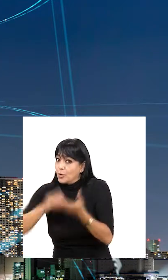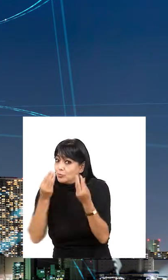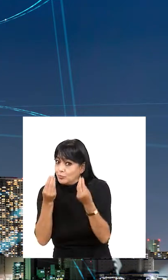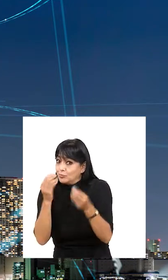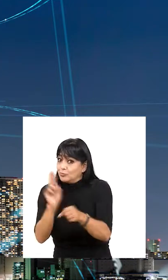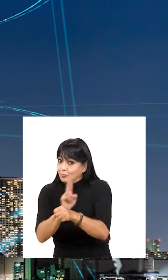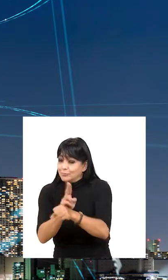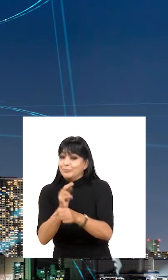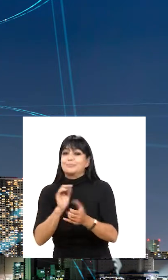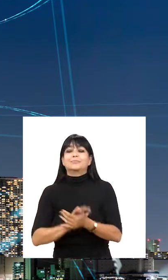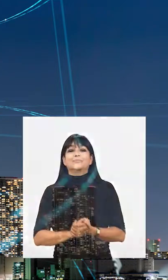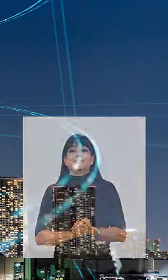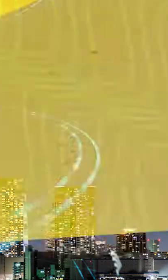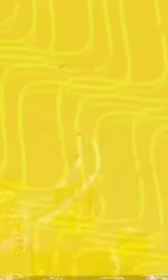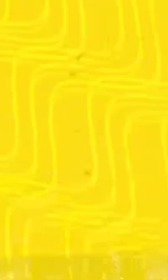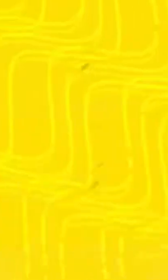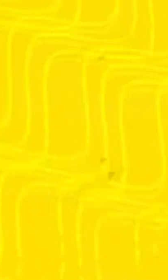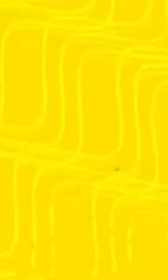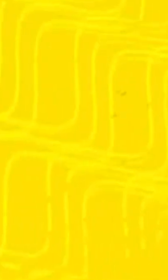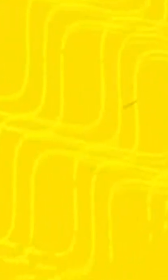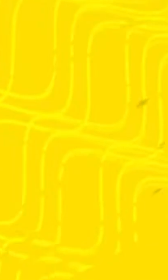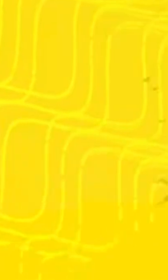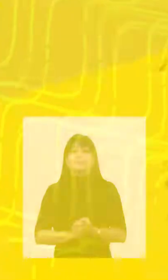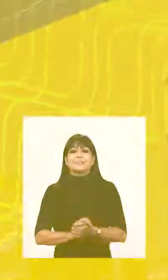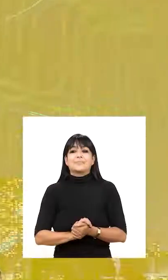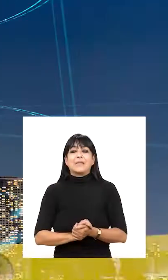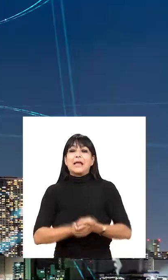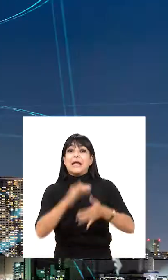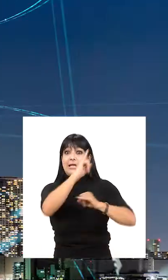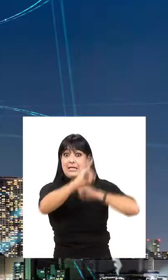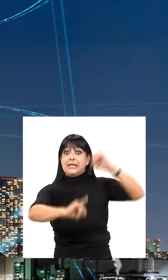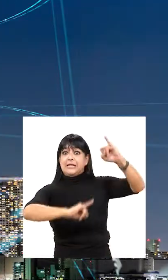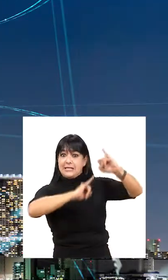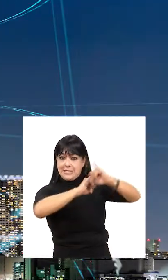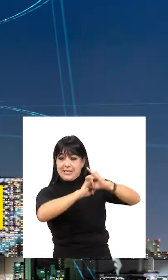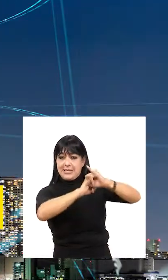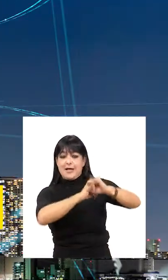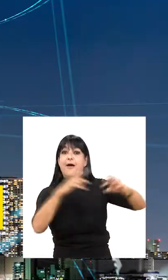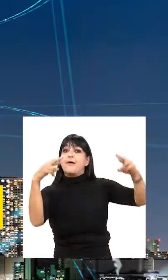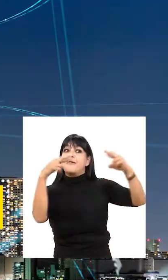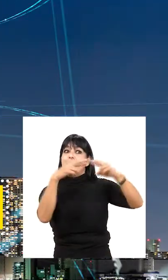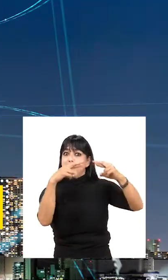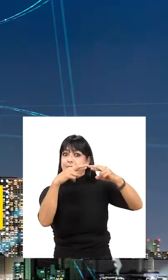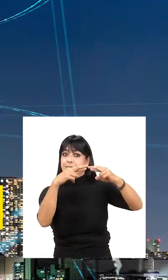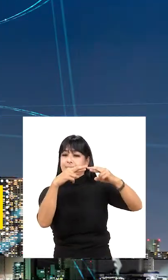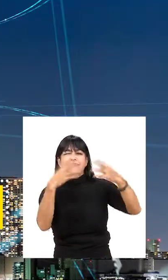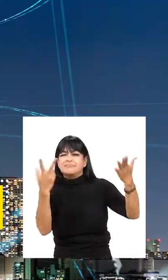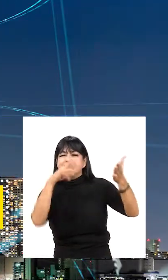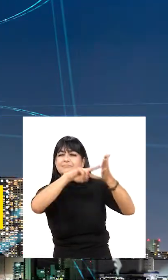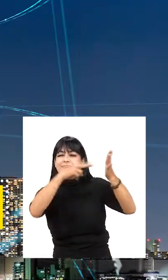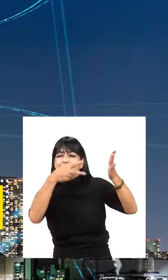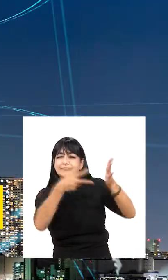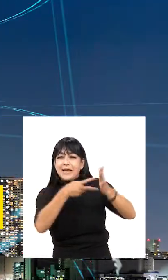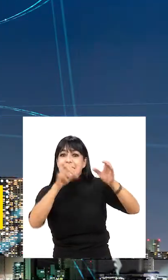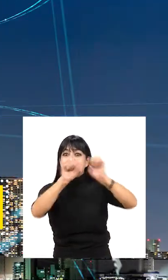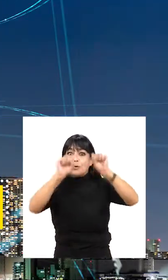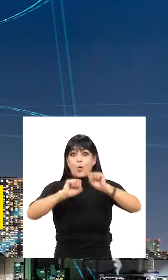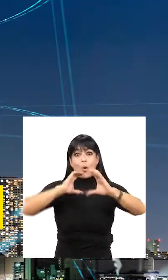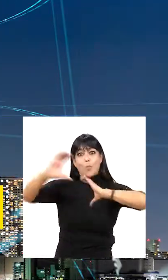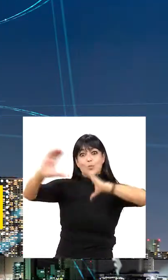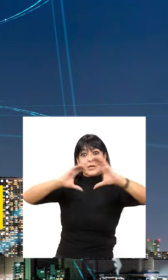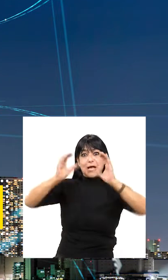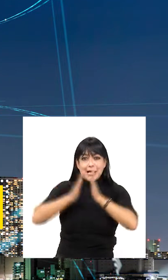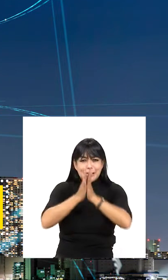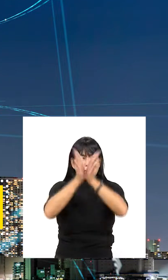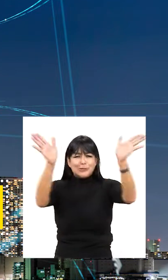abusar de esta red informática. El internet es una red de redes, es decir, un sistema de